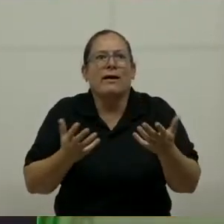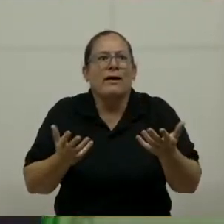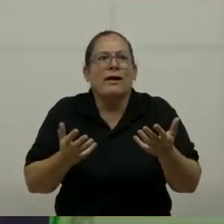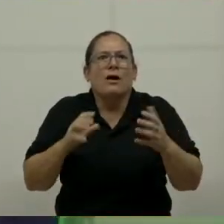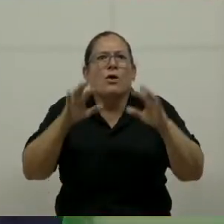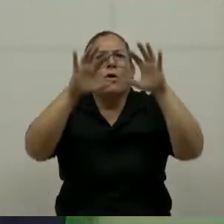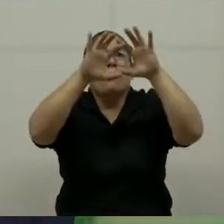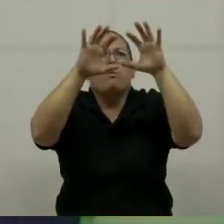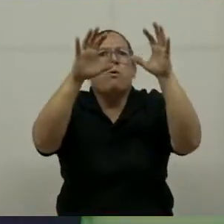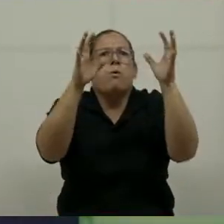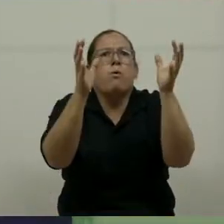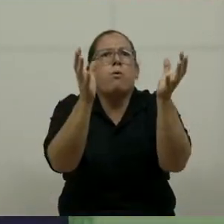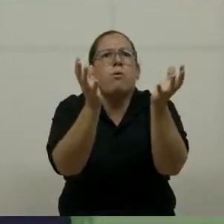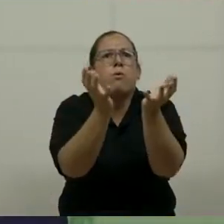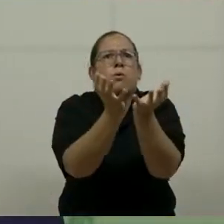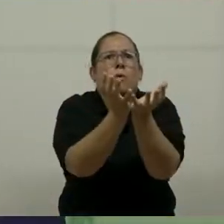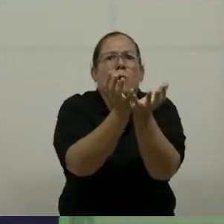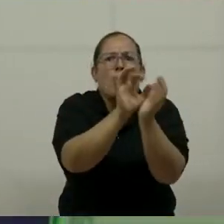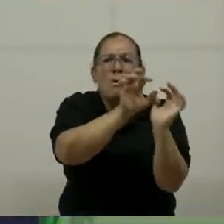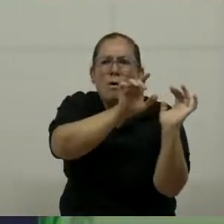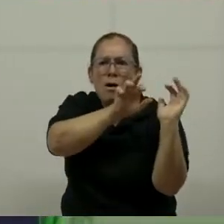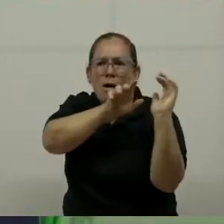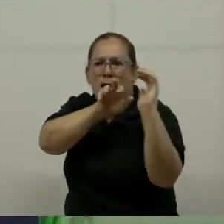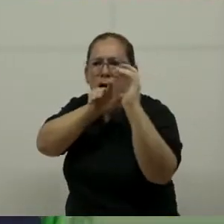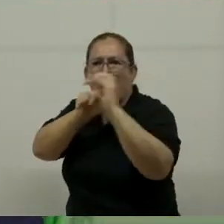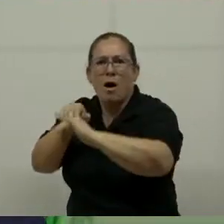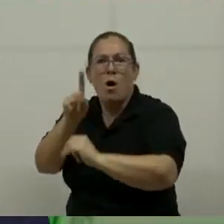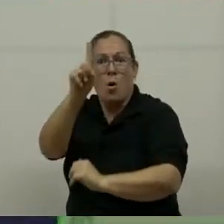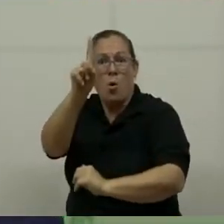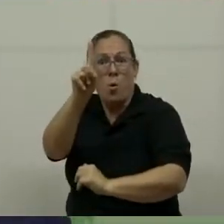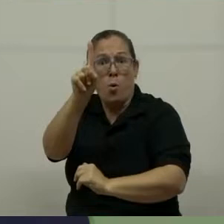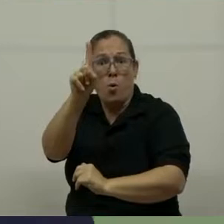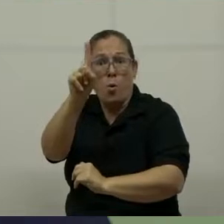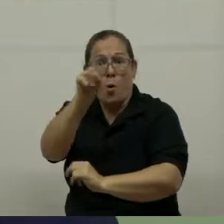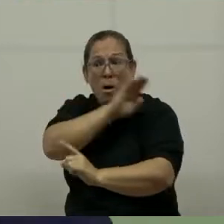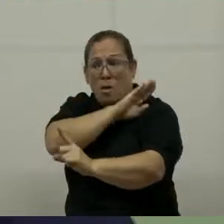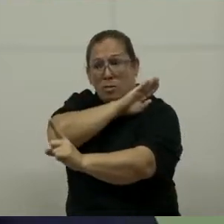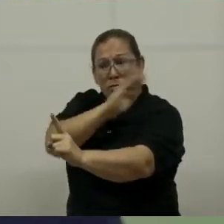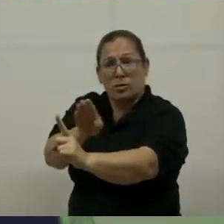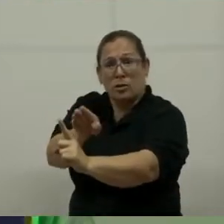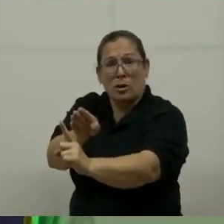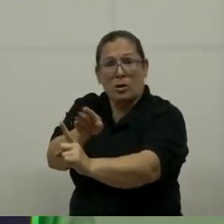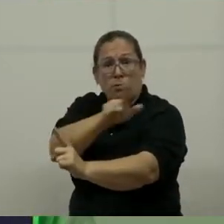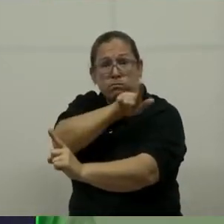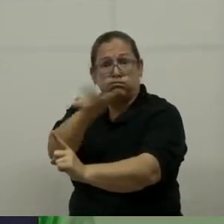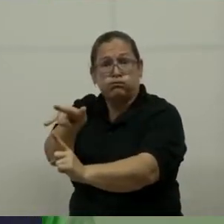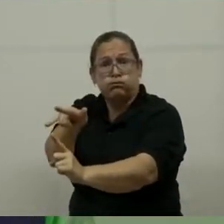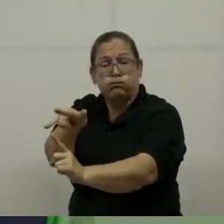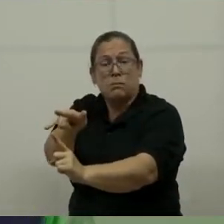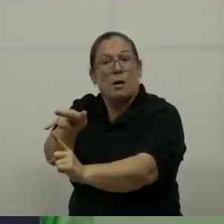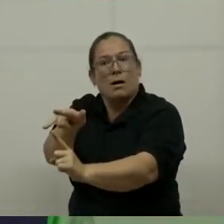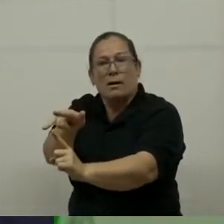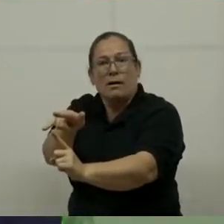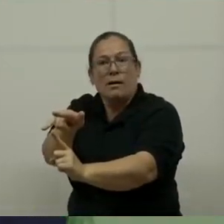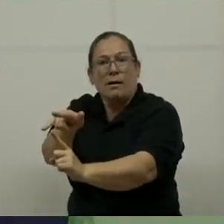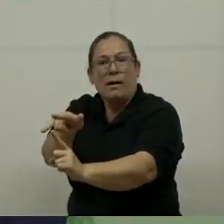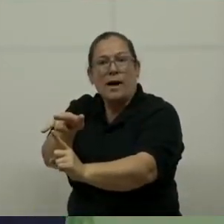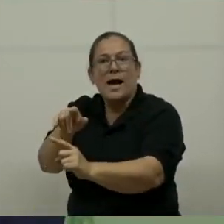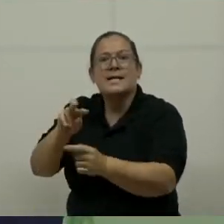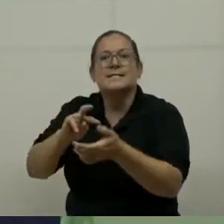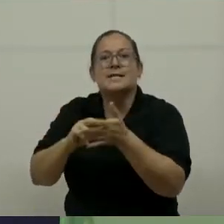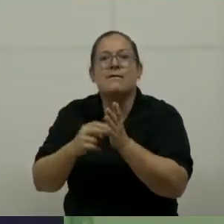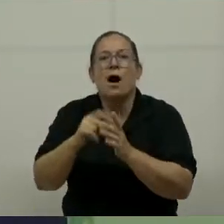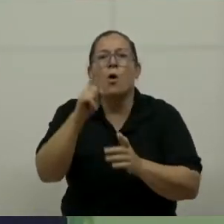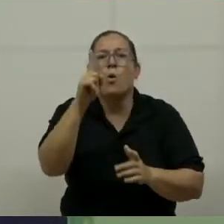lugares del mundo puedan venir a Costa Rica en un vuelo directo. Bueno, entonces estamos planeando una estrategia que con una sola